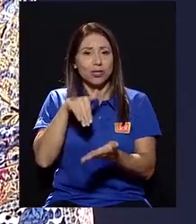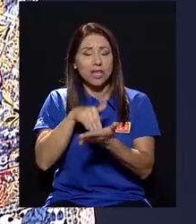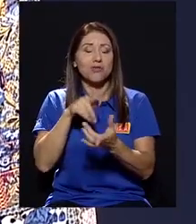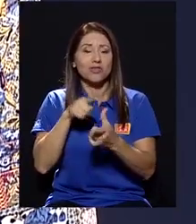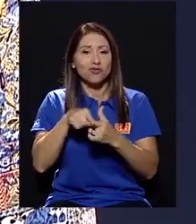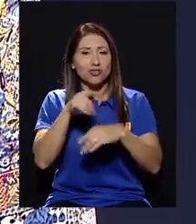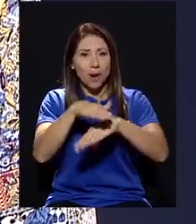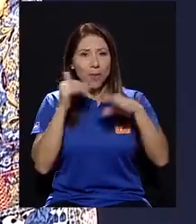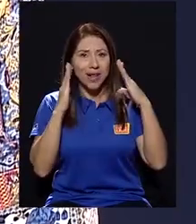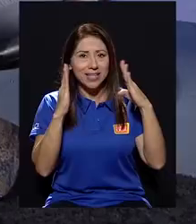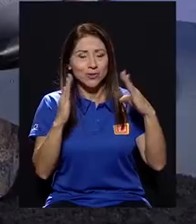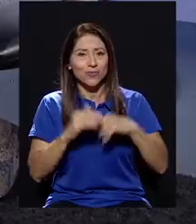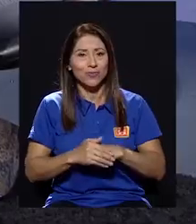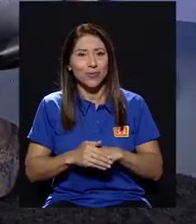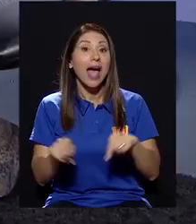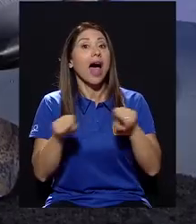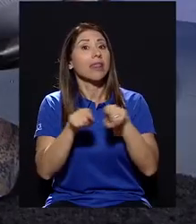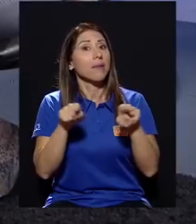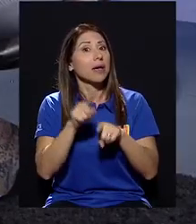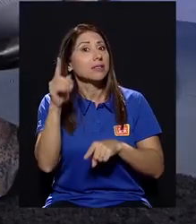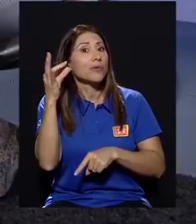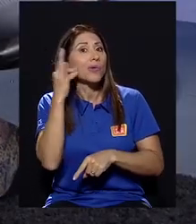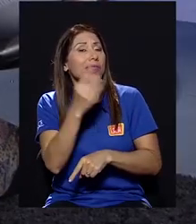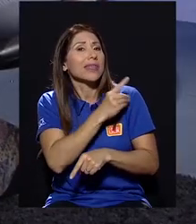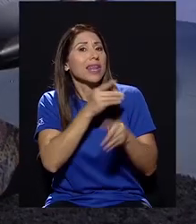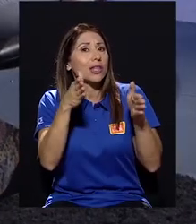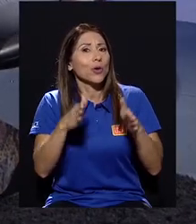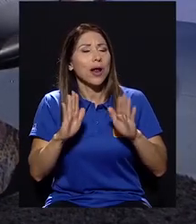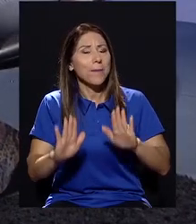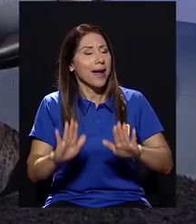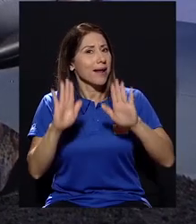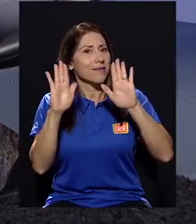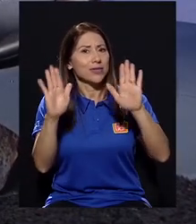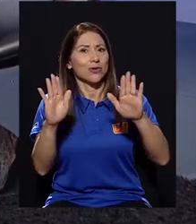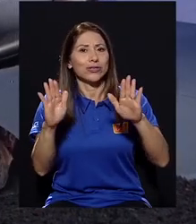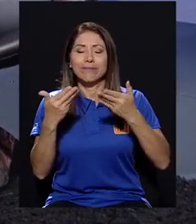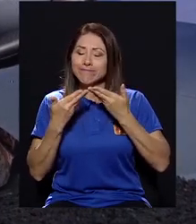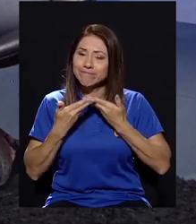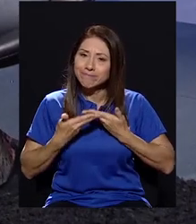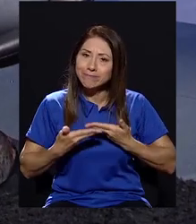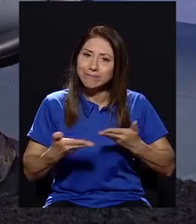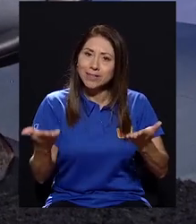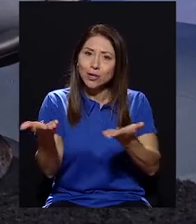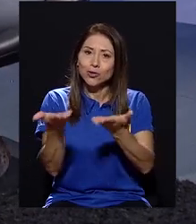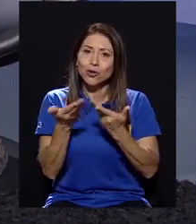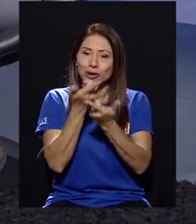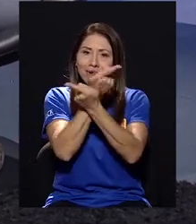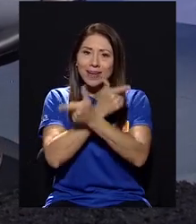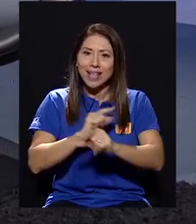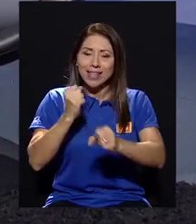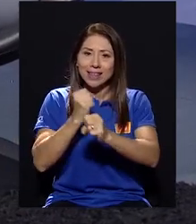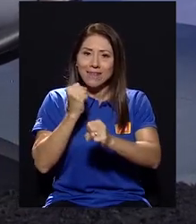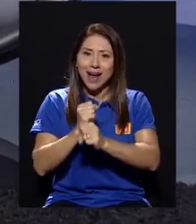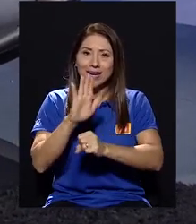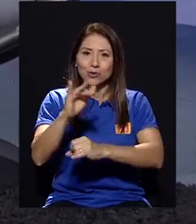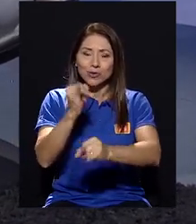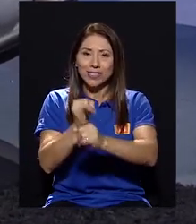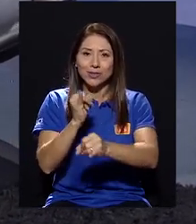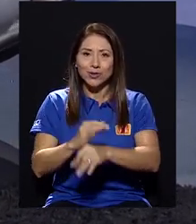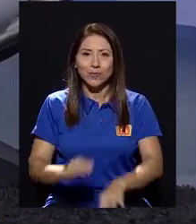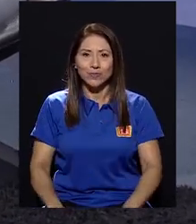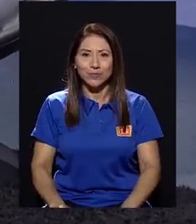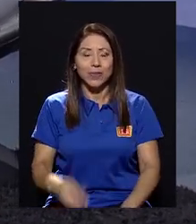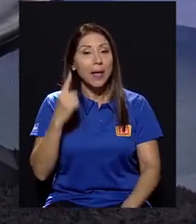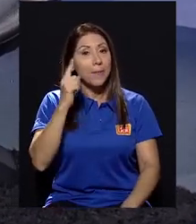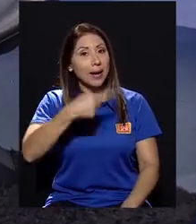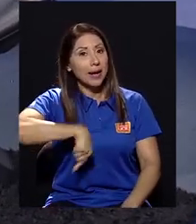llamó mucho la atención. Además de tener una directora maravillosa que se abrió y nos dio toda la libertad de trabajar en su institución.